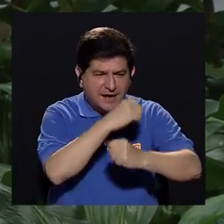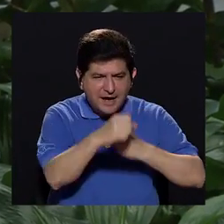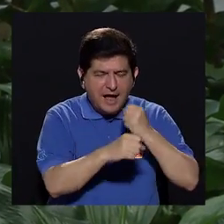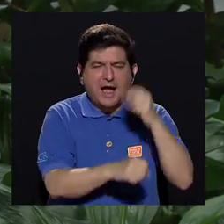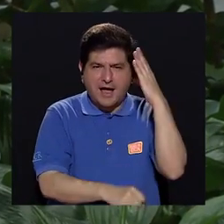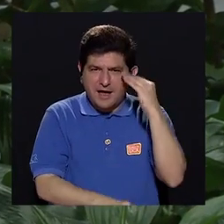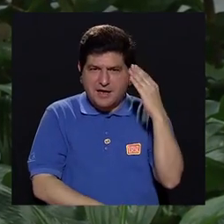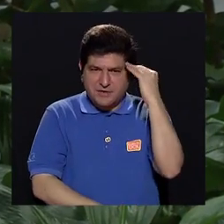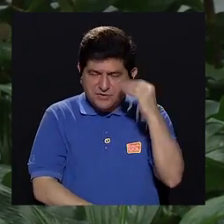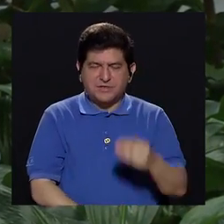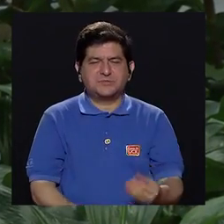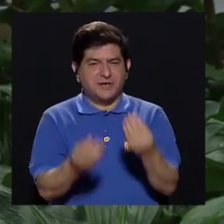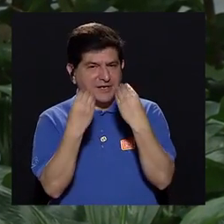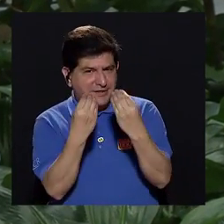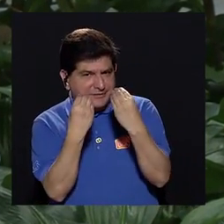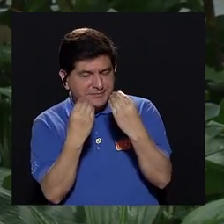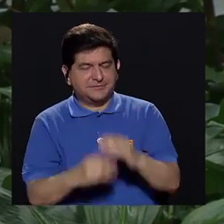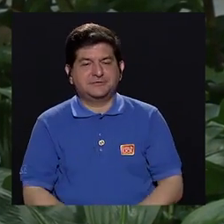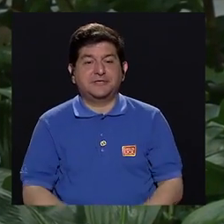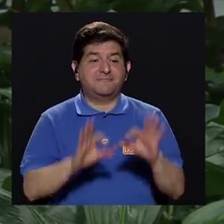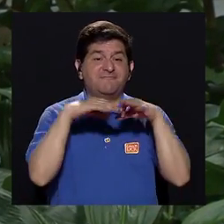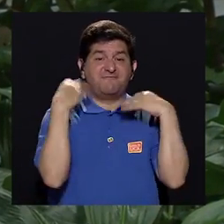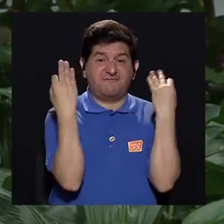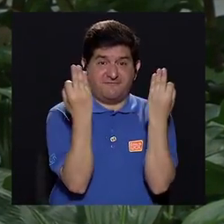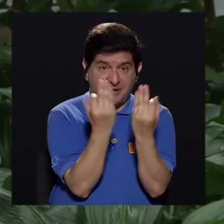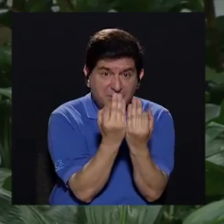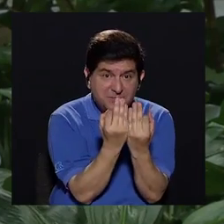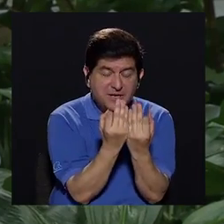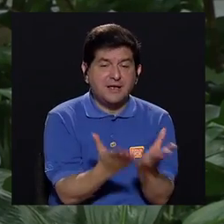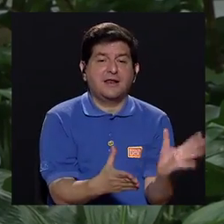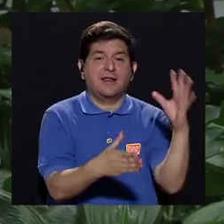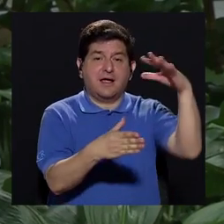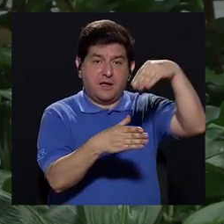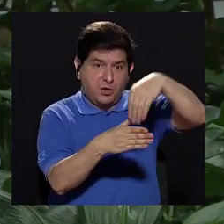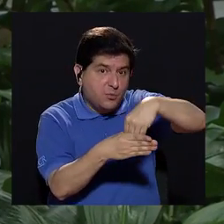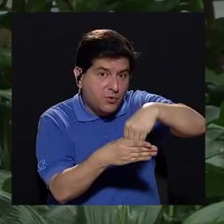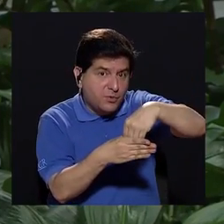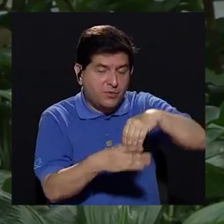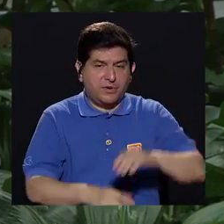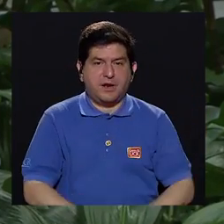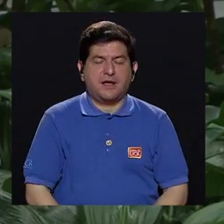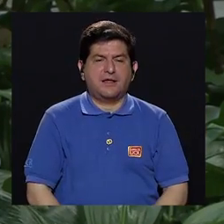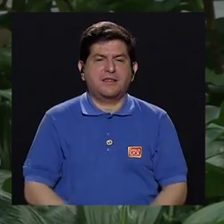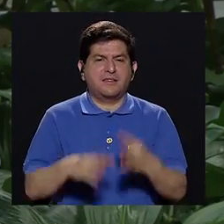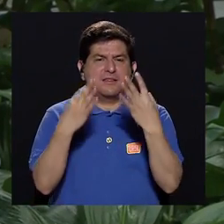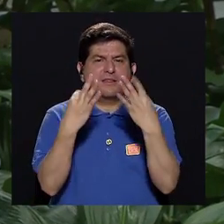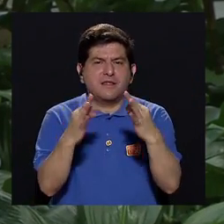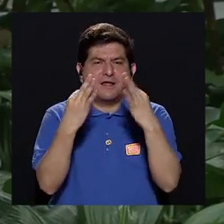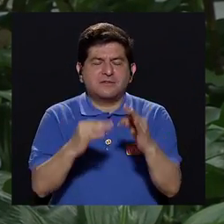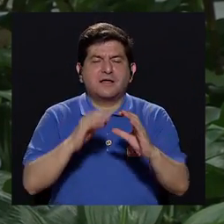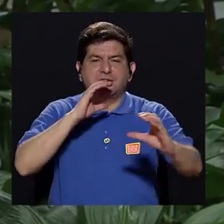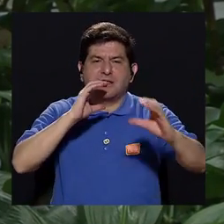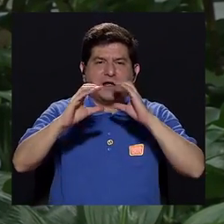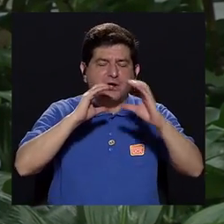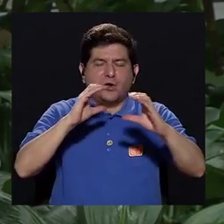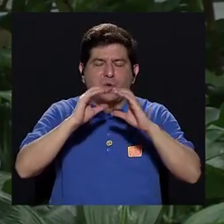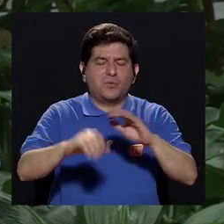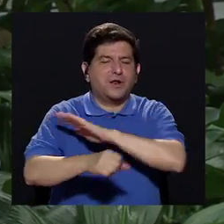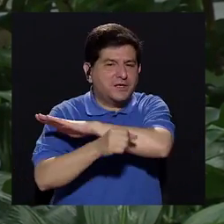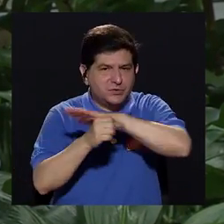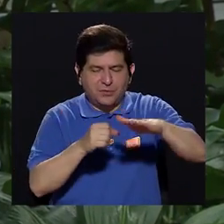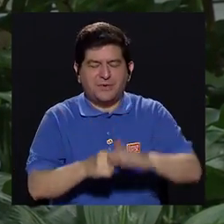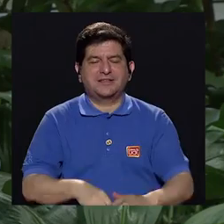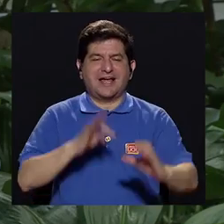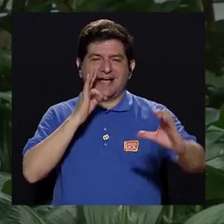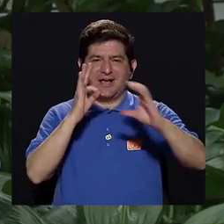añitos que yo he trabajado en esto la familia se involucra en la búsqueda de algo que se llama comunicación total